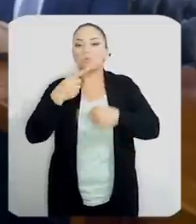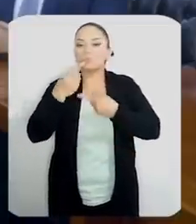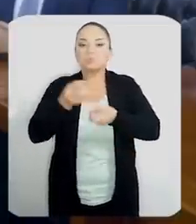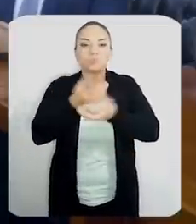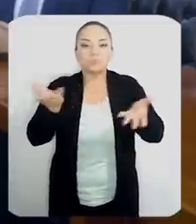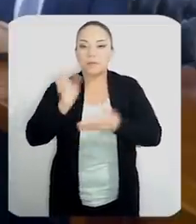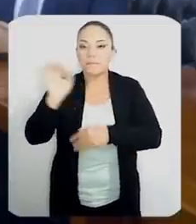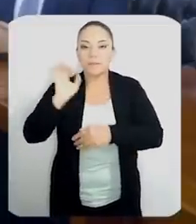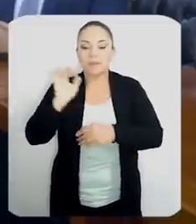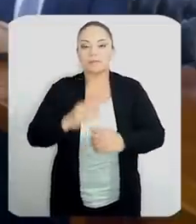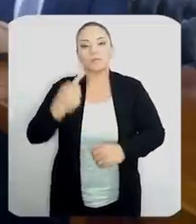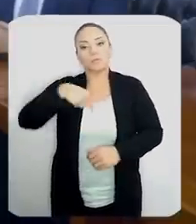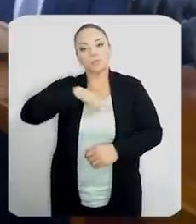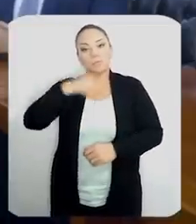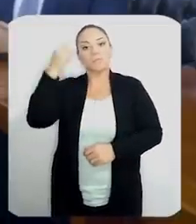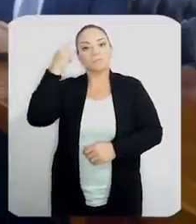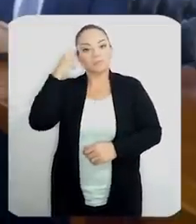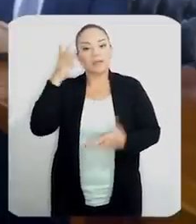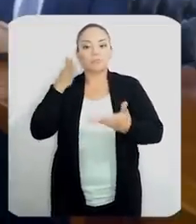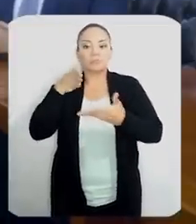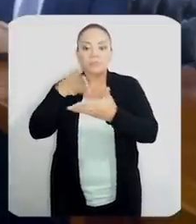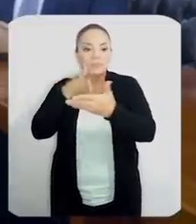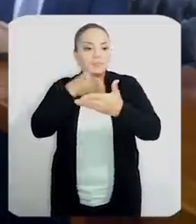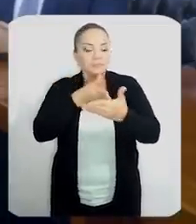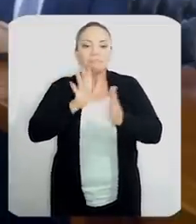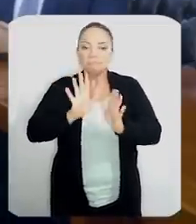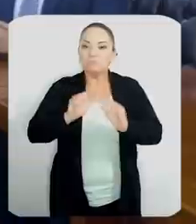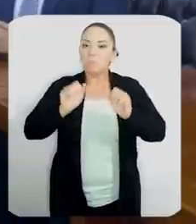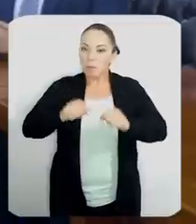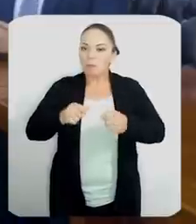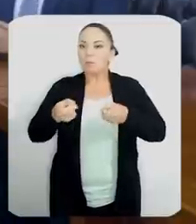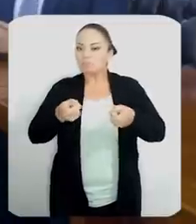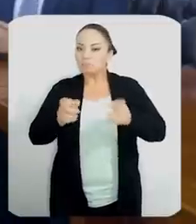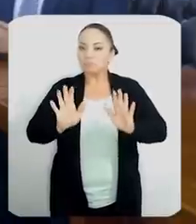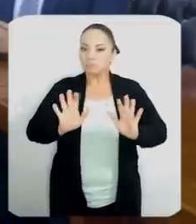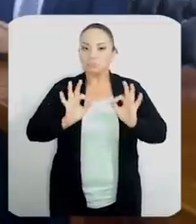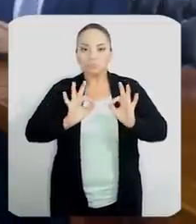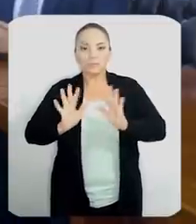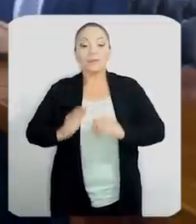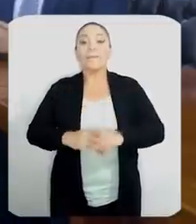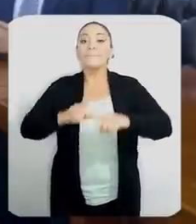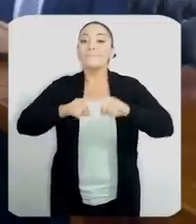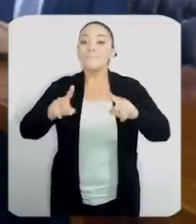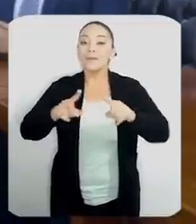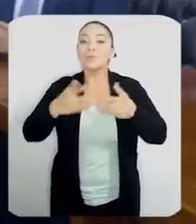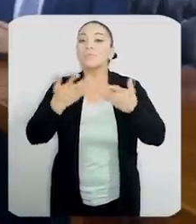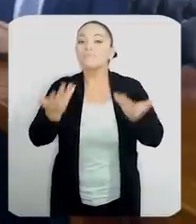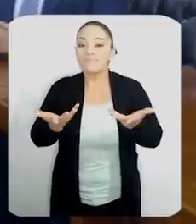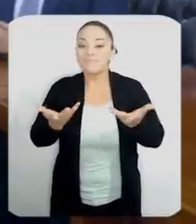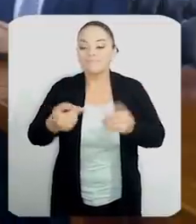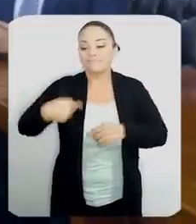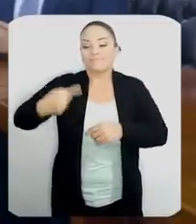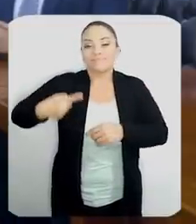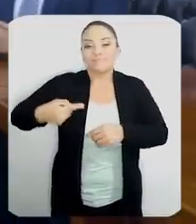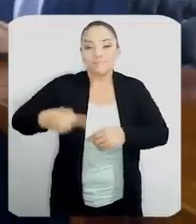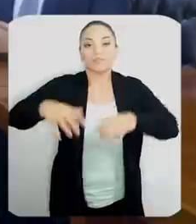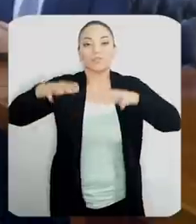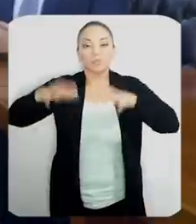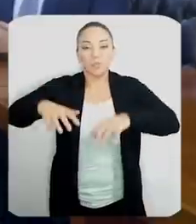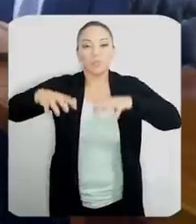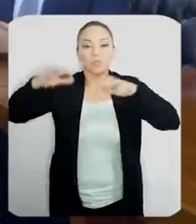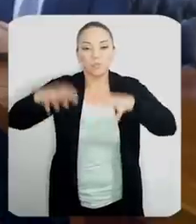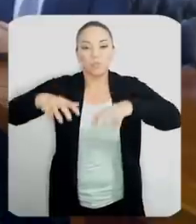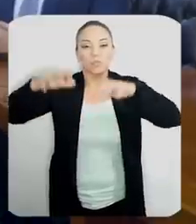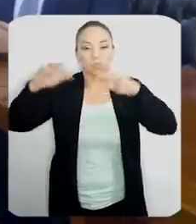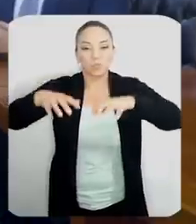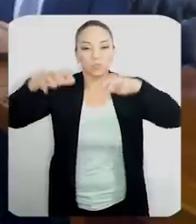porque creíamos que los daños eran más manejables, pues resulta que ha continuado lloviendo y resulta